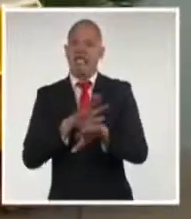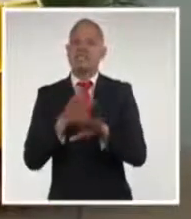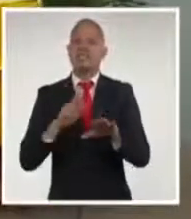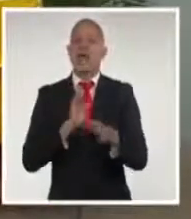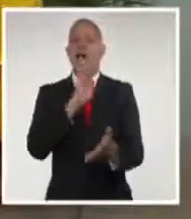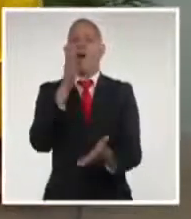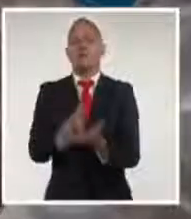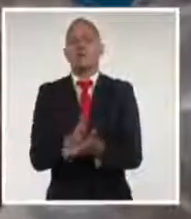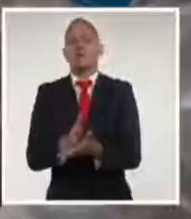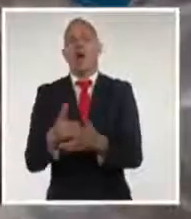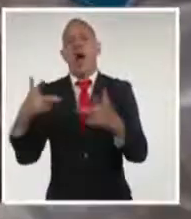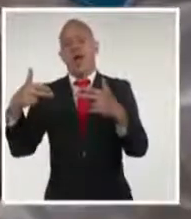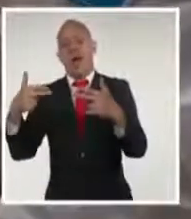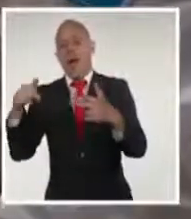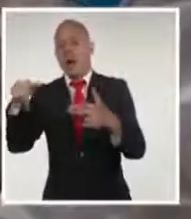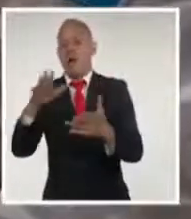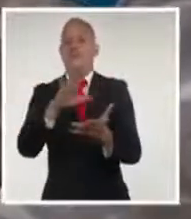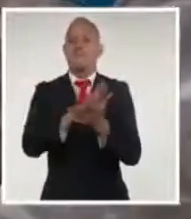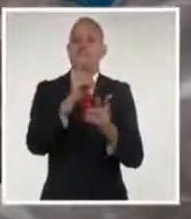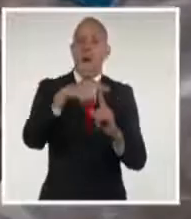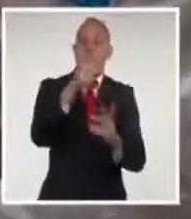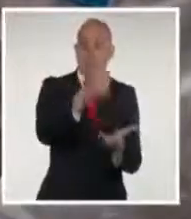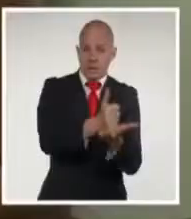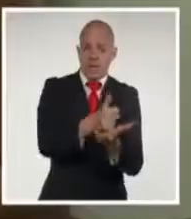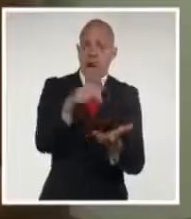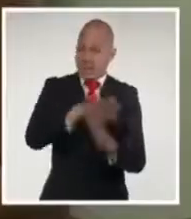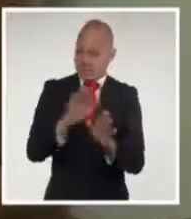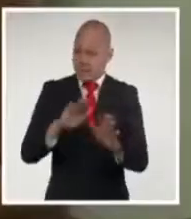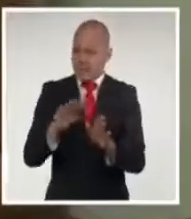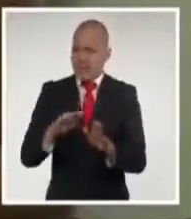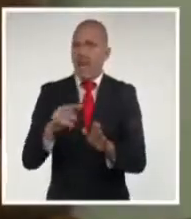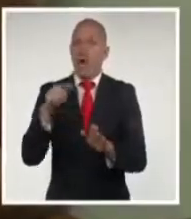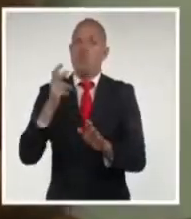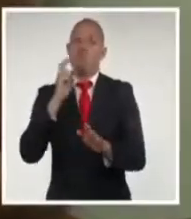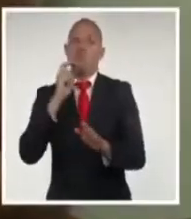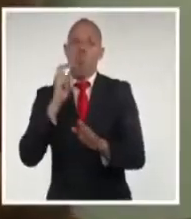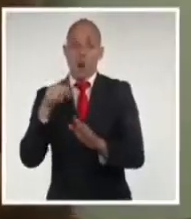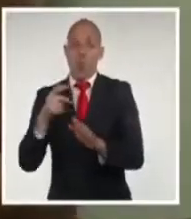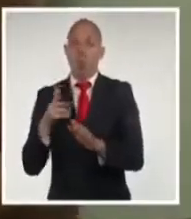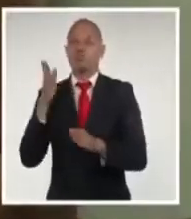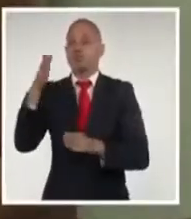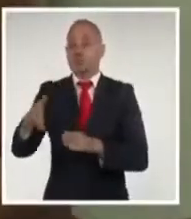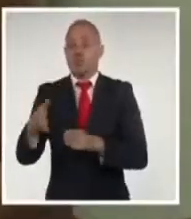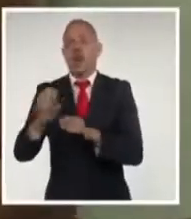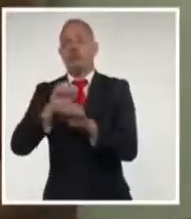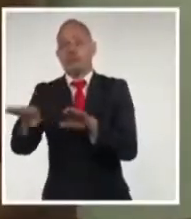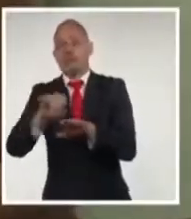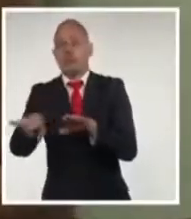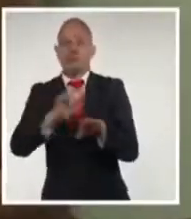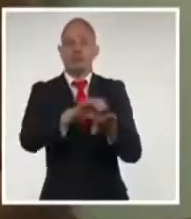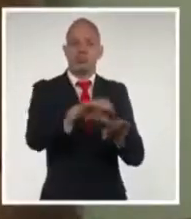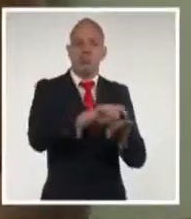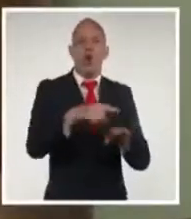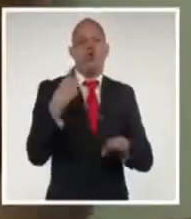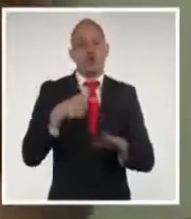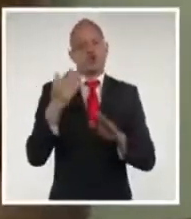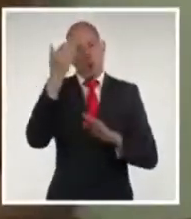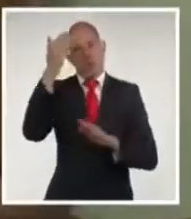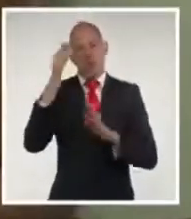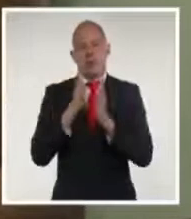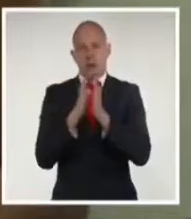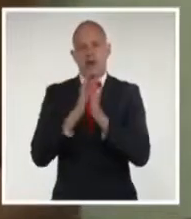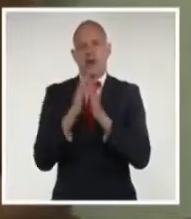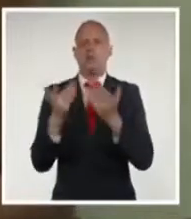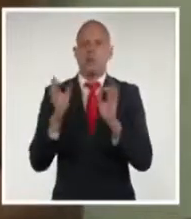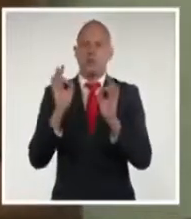primer envío y preparan otro viaje. Dale muchas gracias a Dios por la oportunidad de ver cómo cubanas y cubanos, o amigos